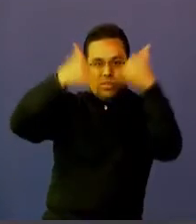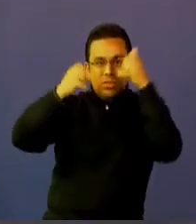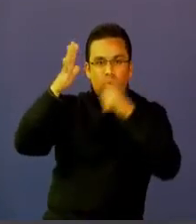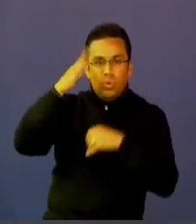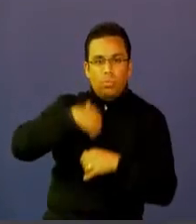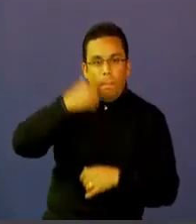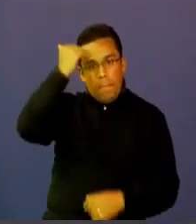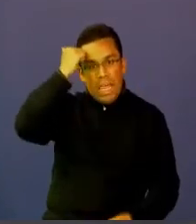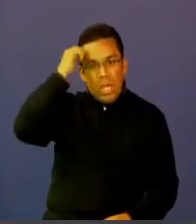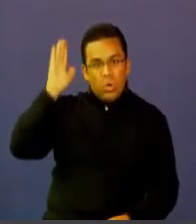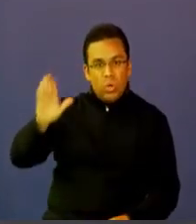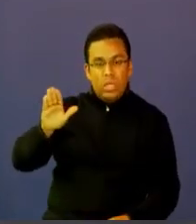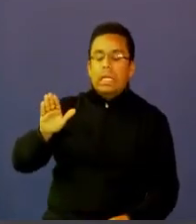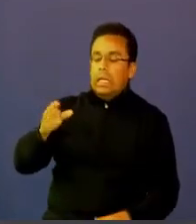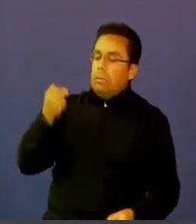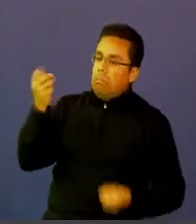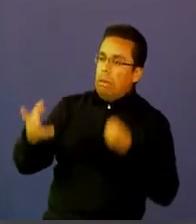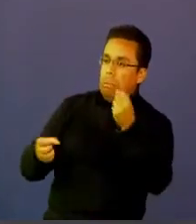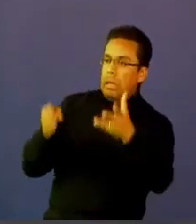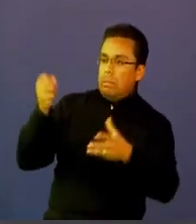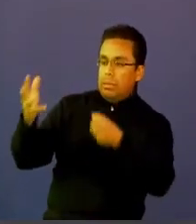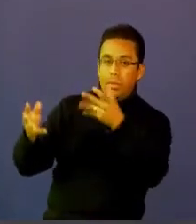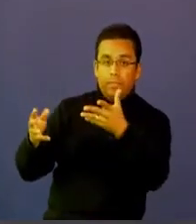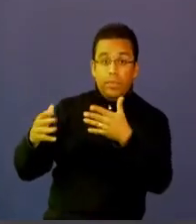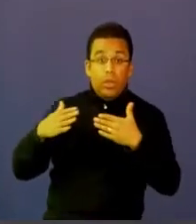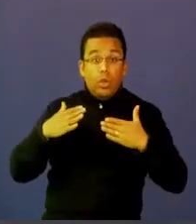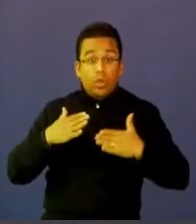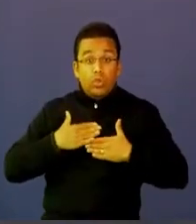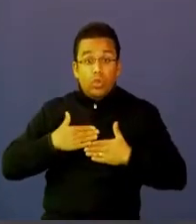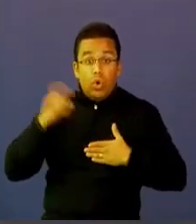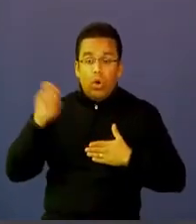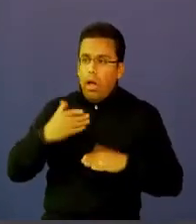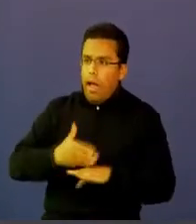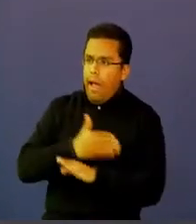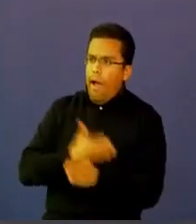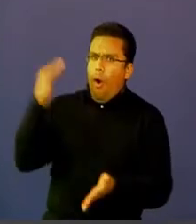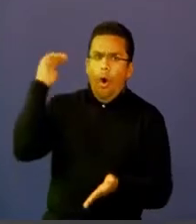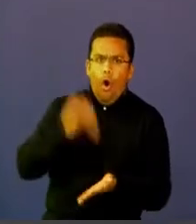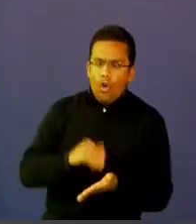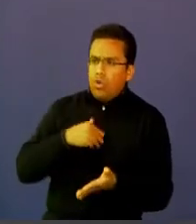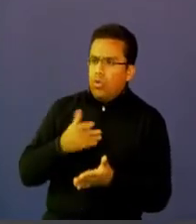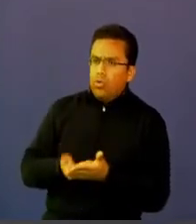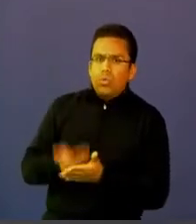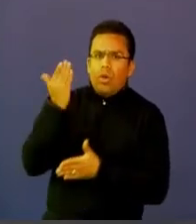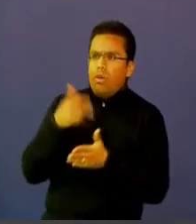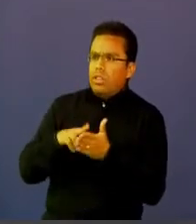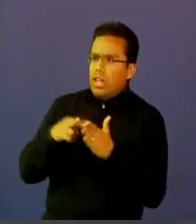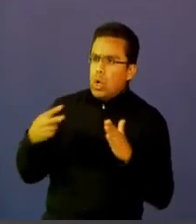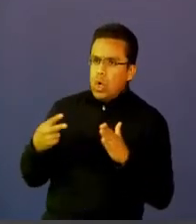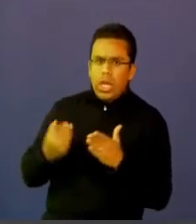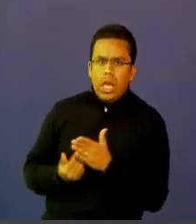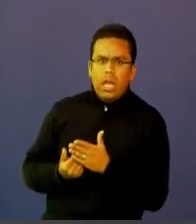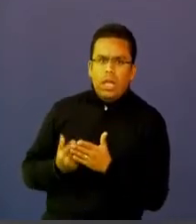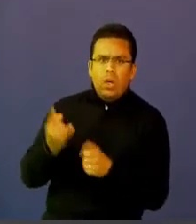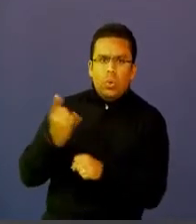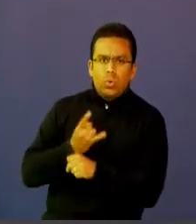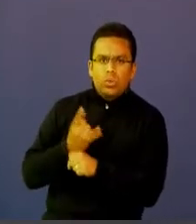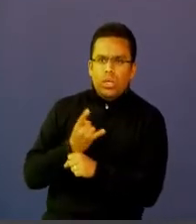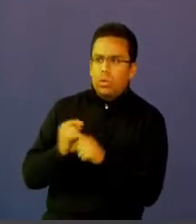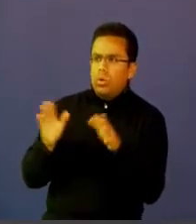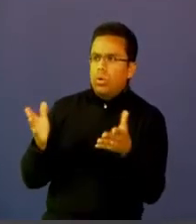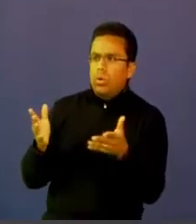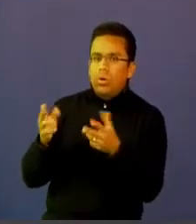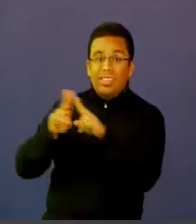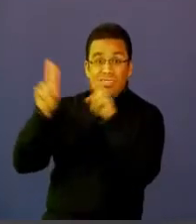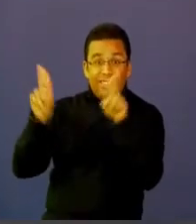docentes. Este profesor debe aprender a evaluar de nuevas formas, utilizando tecnología, utilizando plataforma